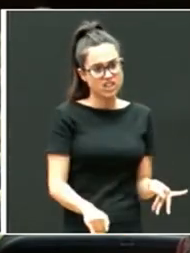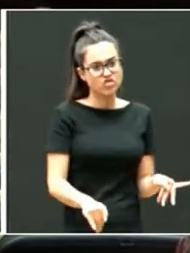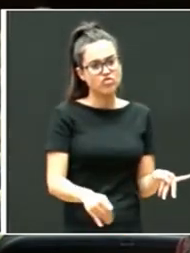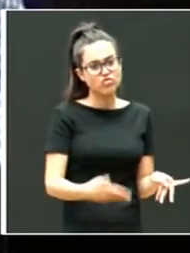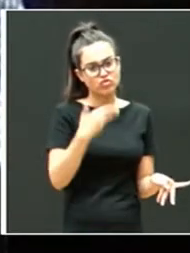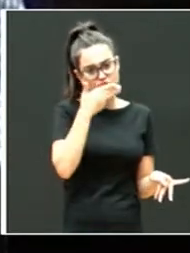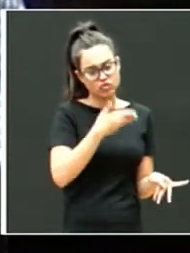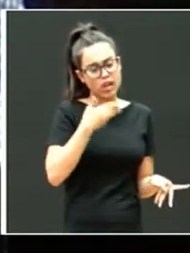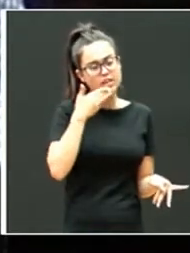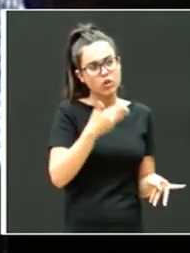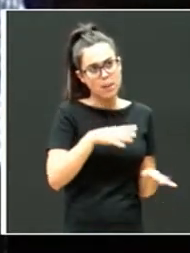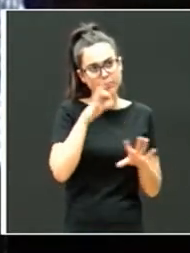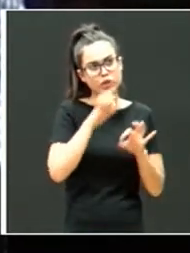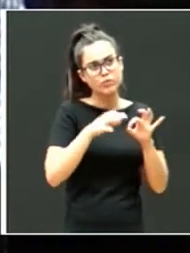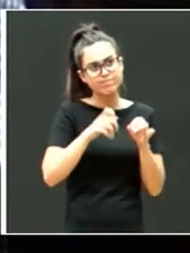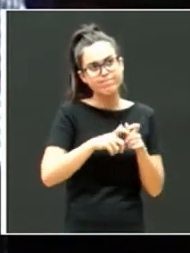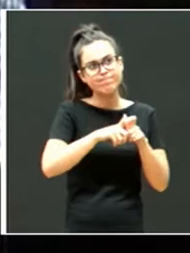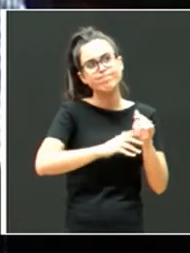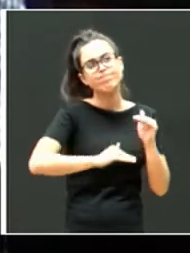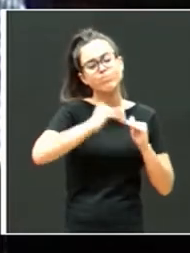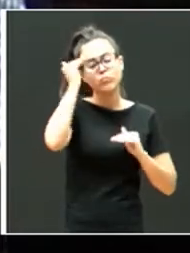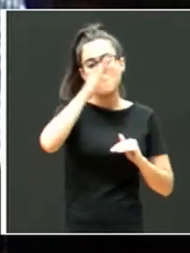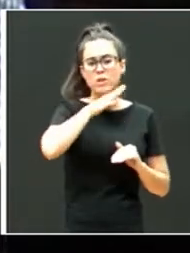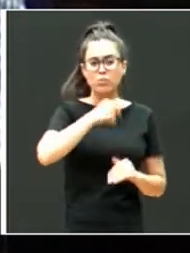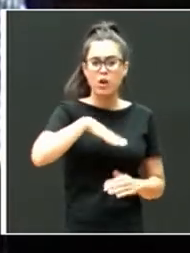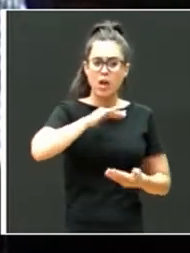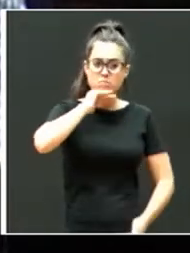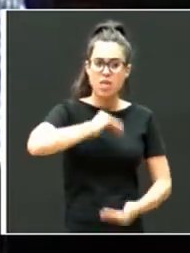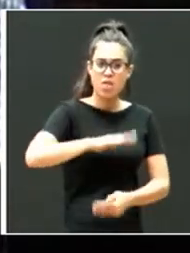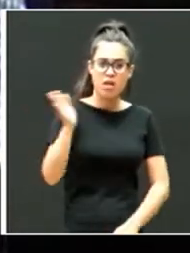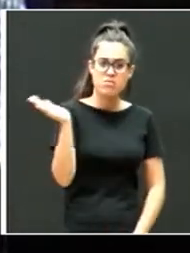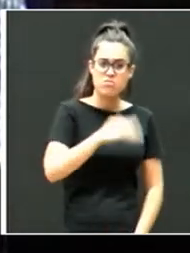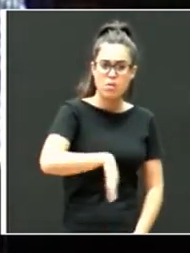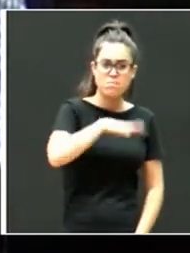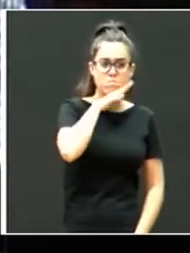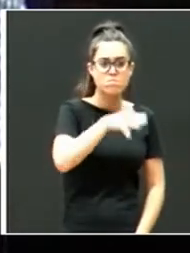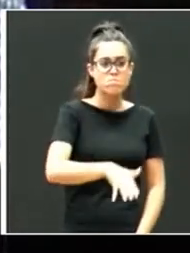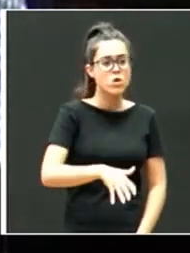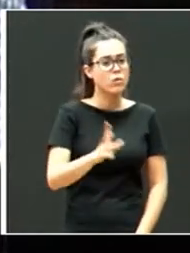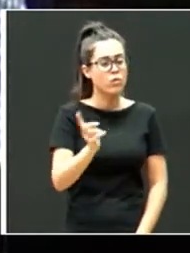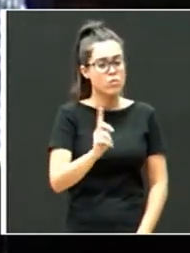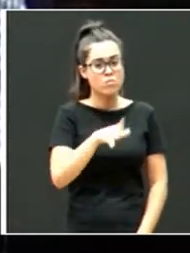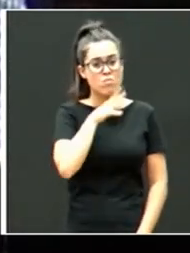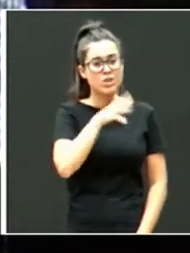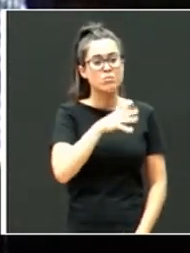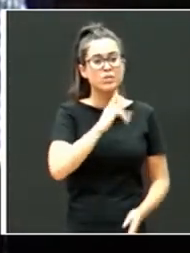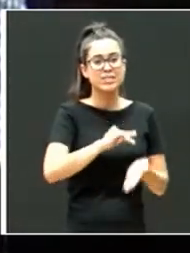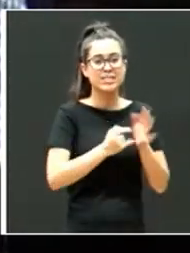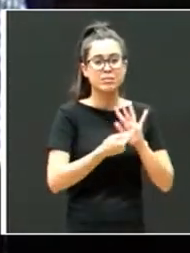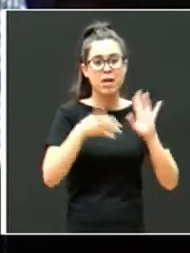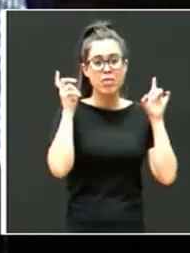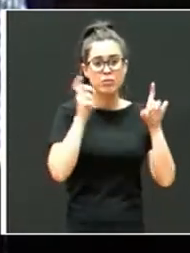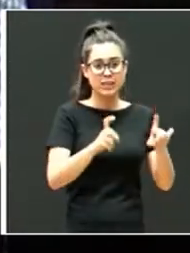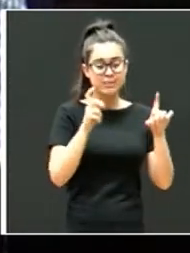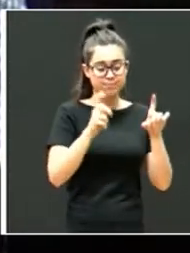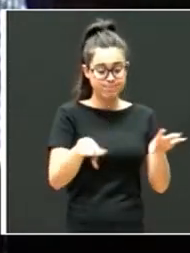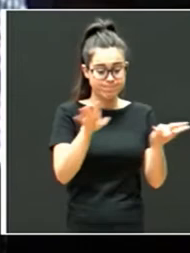Y no porque en realidad no tengan capacidad, sino porque el sistema educativo, de la manera que está montado,